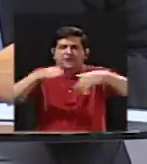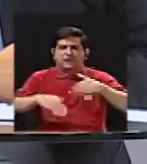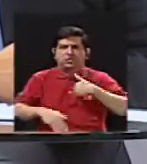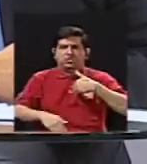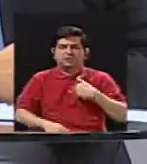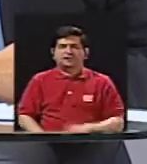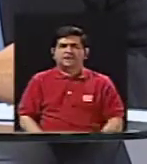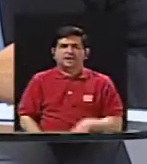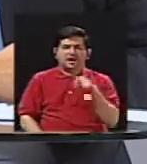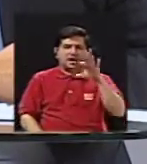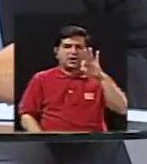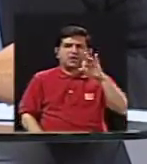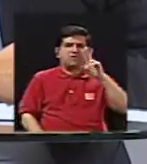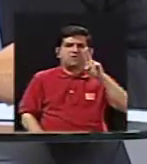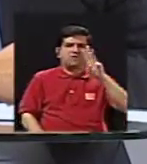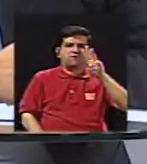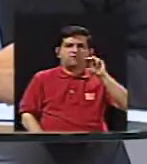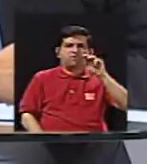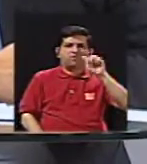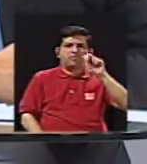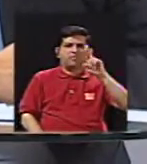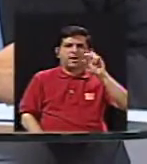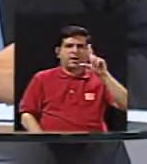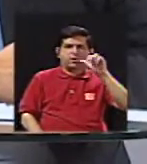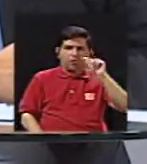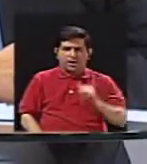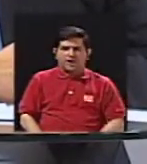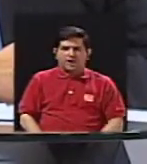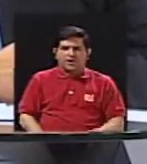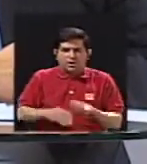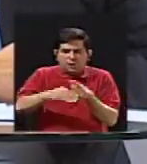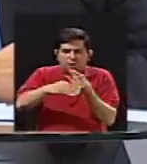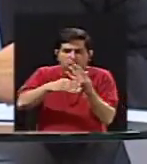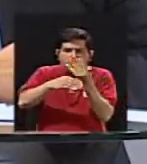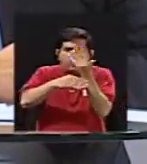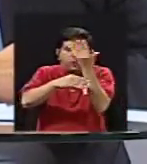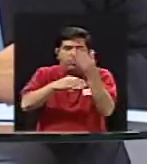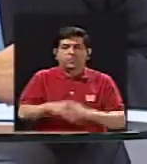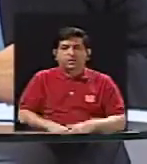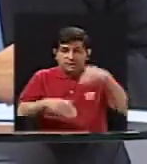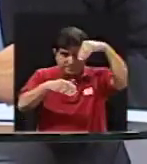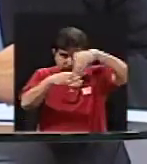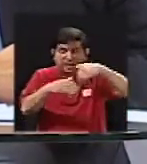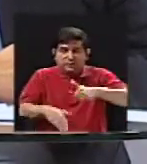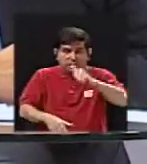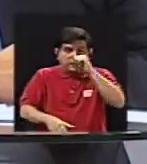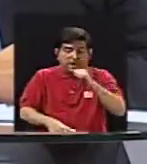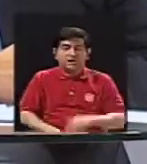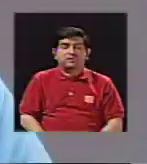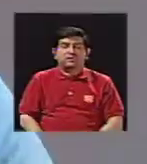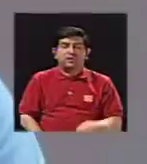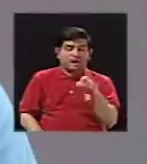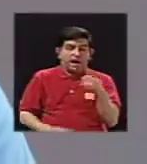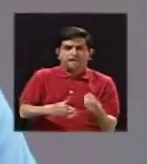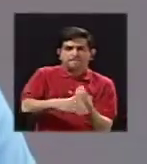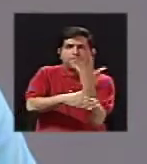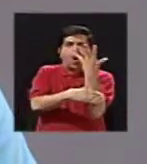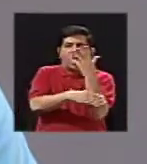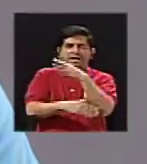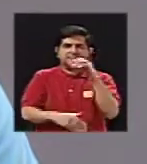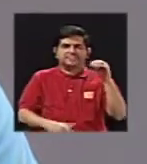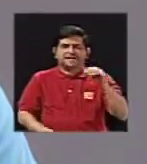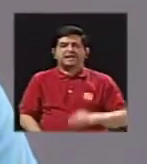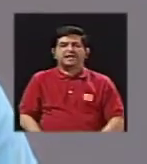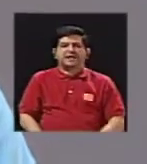fumarolas que salen de, pues en este caso serían fumarolas subacuáticas que hacen que el volcán Puaz y el volcán